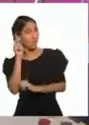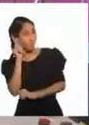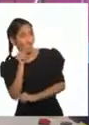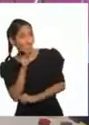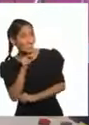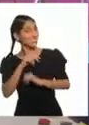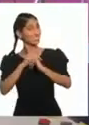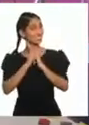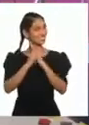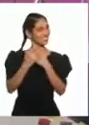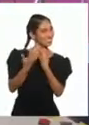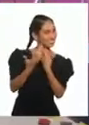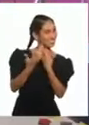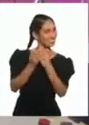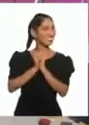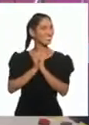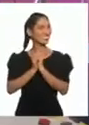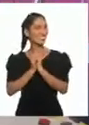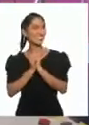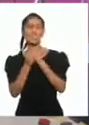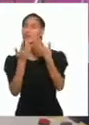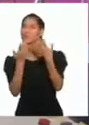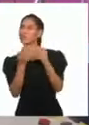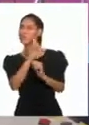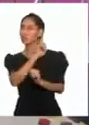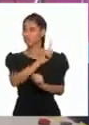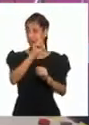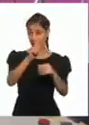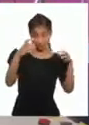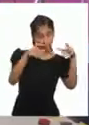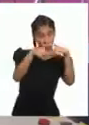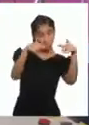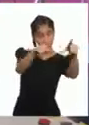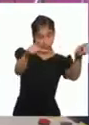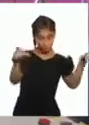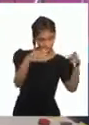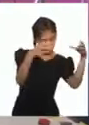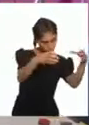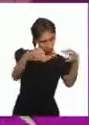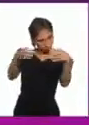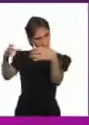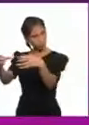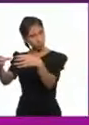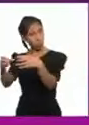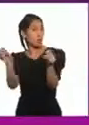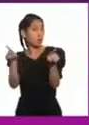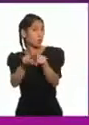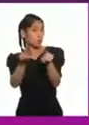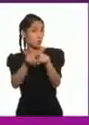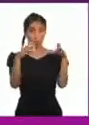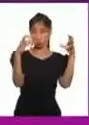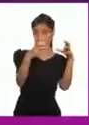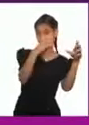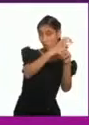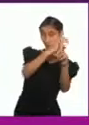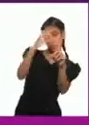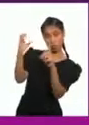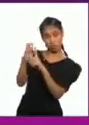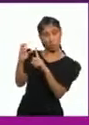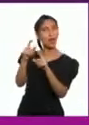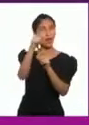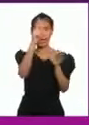Cada comunidad Ciudad O grupo cultural Tiene artistas Que trabajan Creando